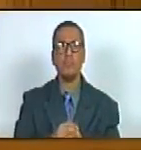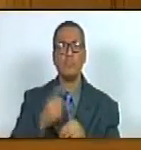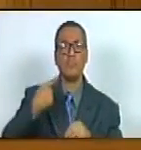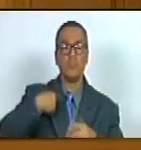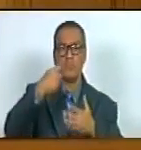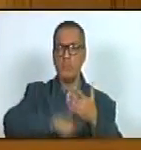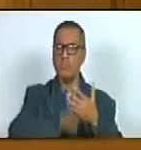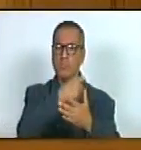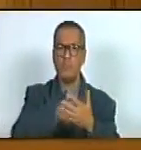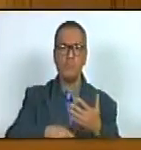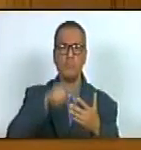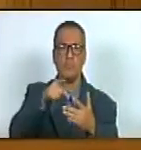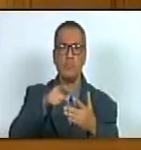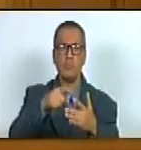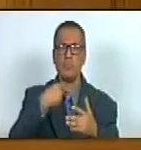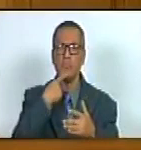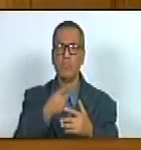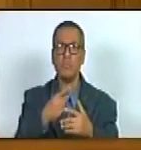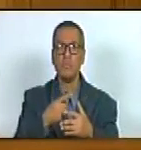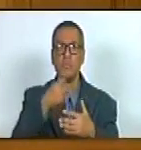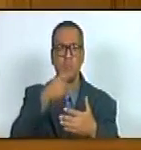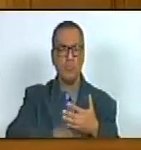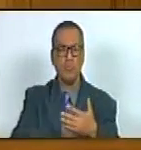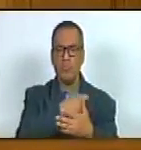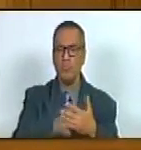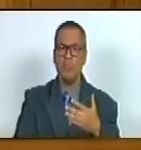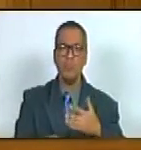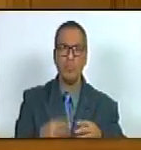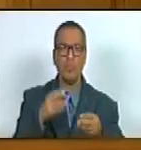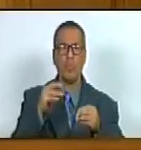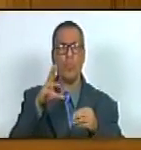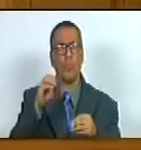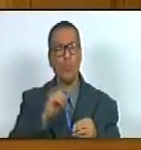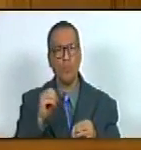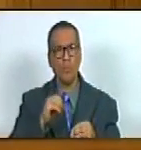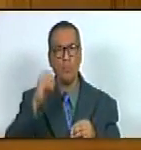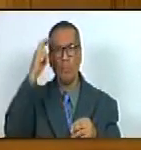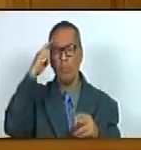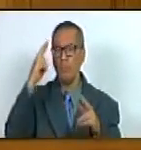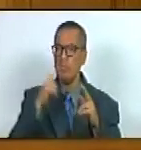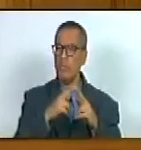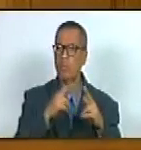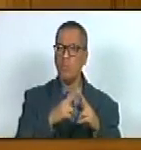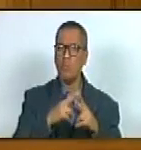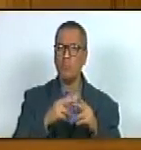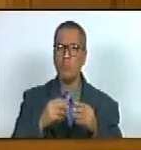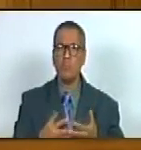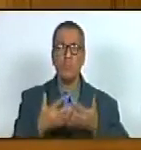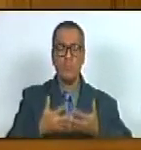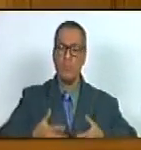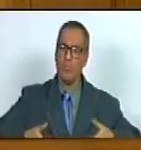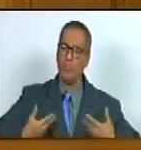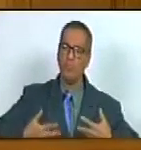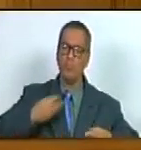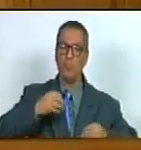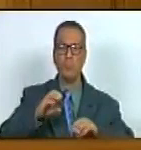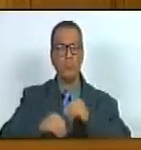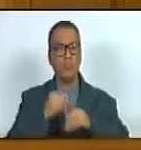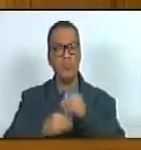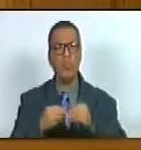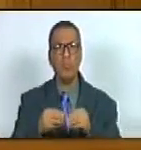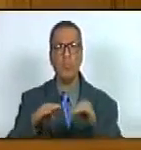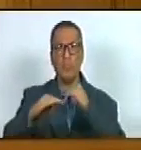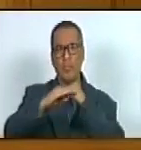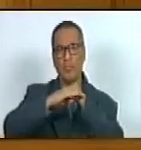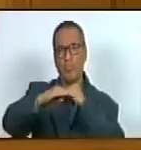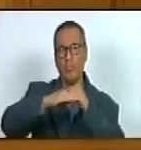prohíbe de manera expresa anular o menoscabar el reconocimiento goce o ejercicio en condiciones de